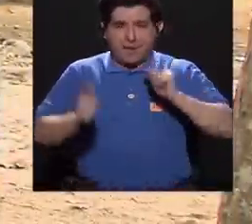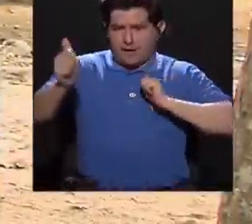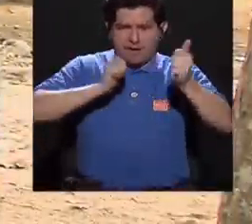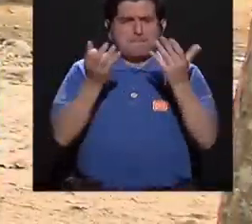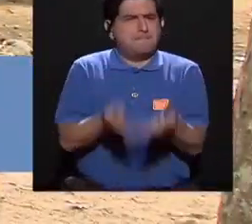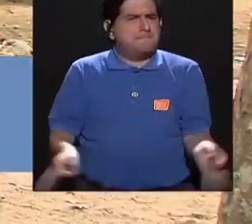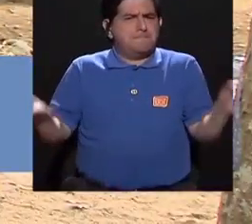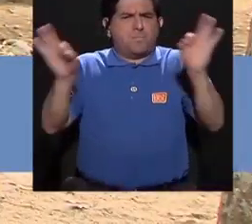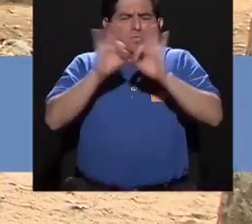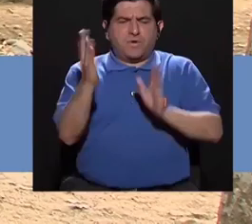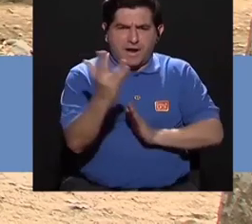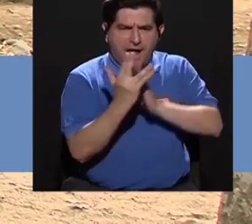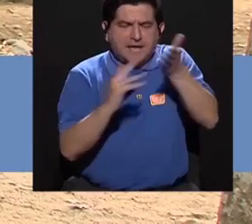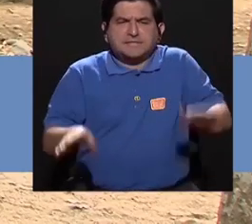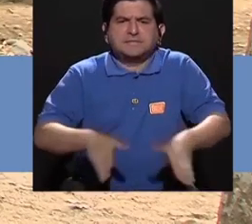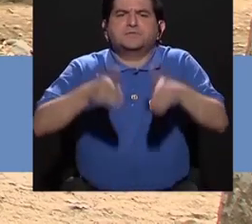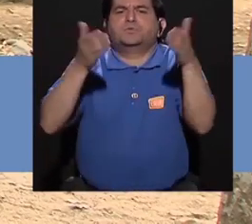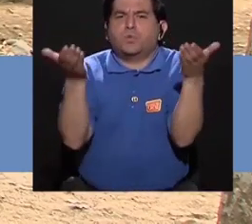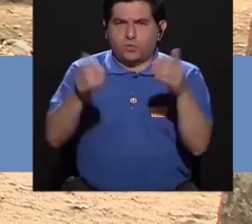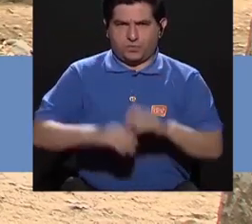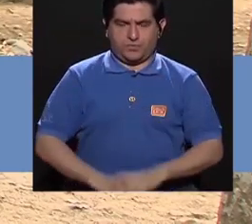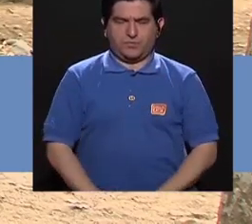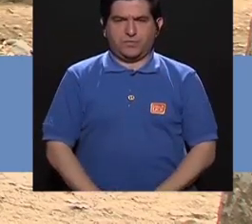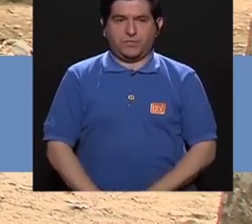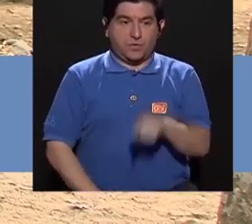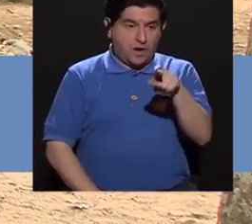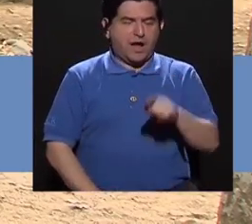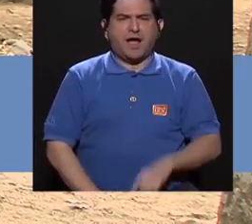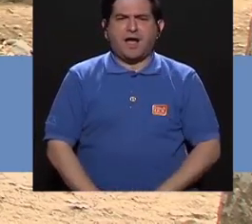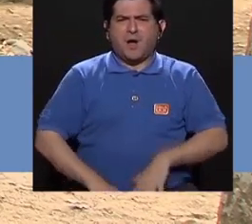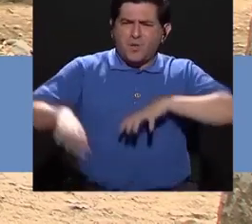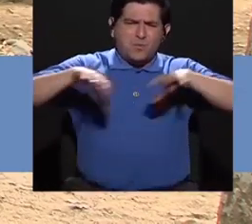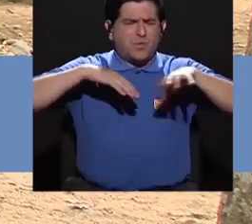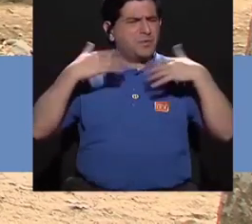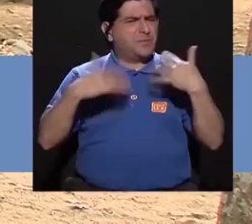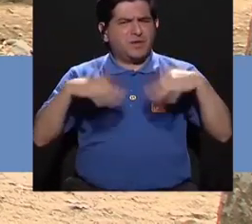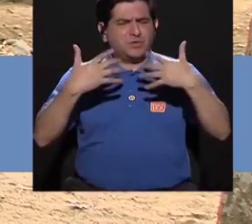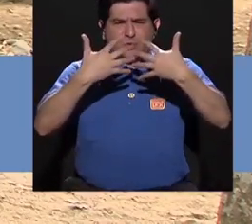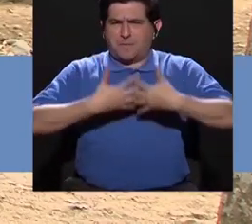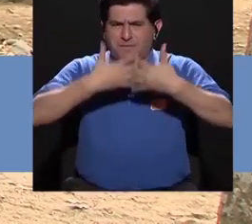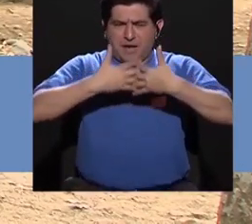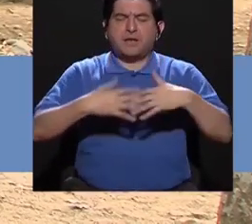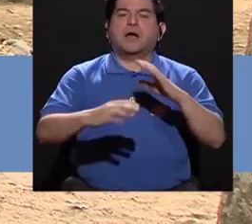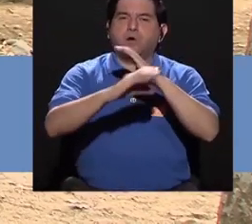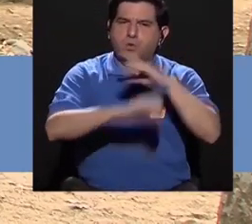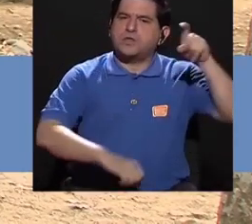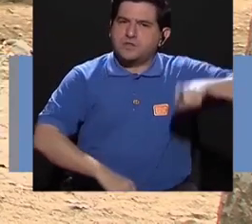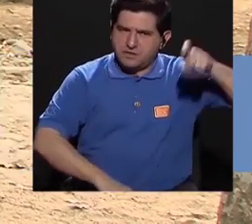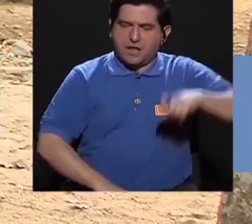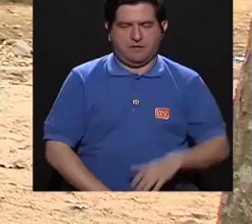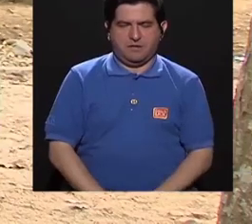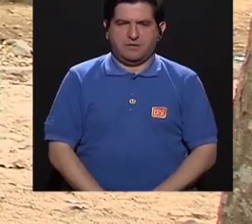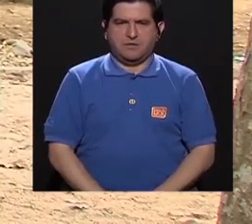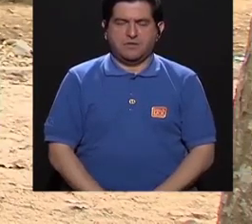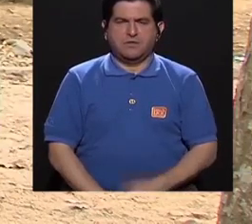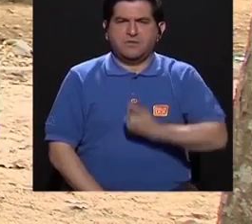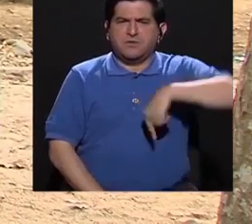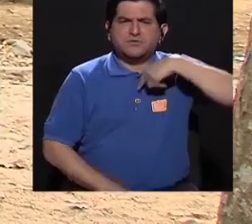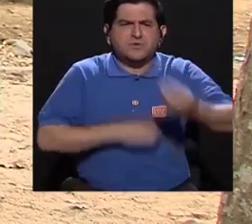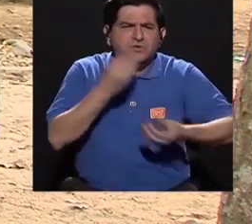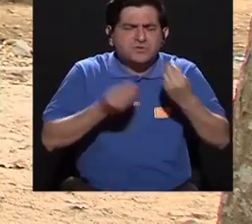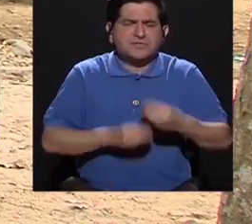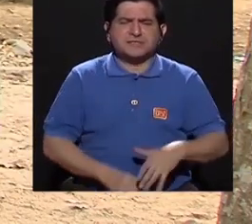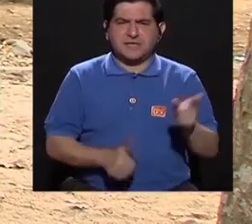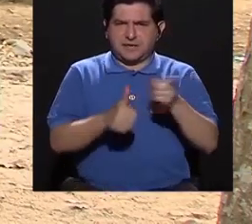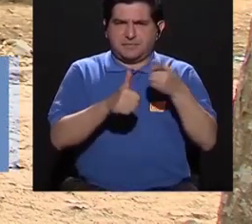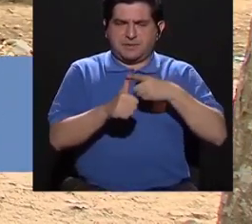En la caminadora es muy importante la entrada a la máquina, entonces esta máquina es muy inestable, se mueve mucho, entonces hay que hacerlo con mucho cuidado. Lo que vamos a hacer es que vamos